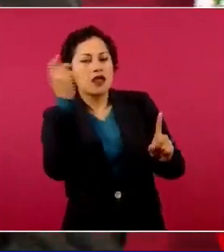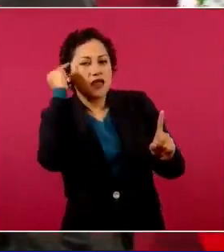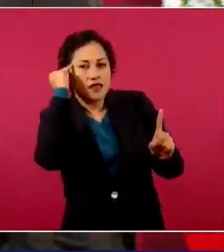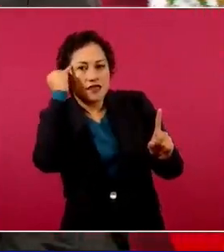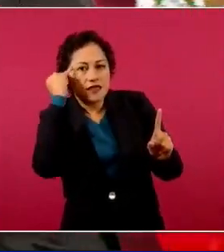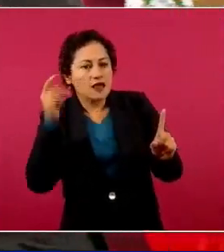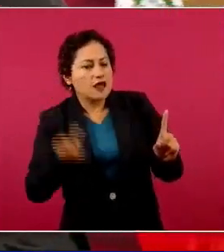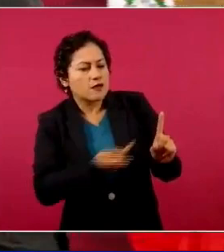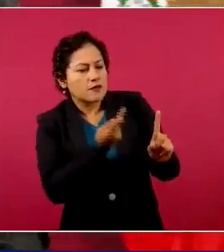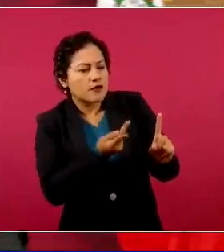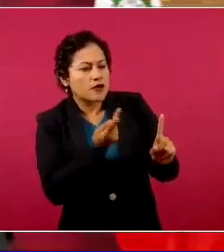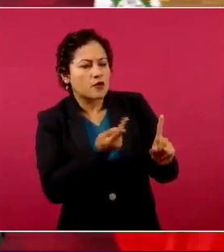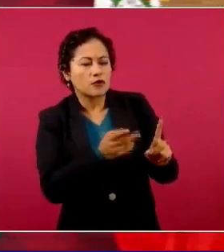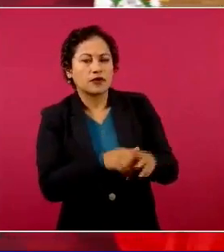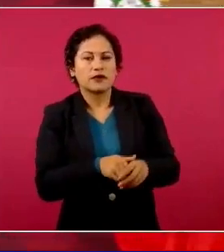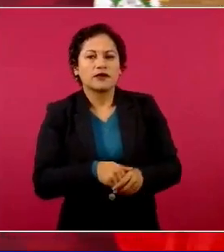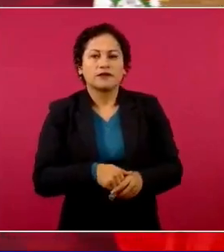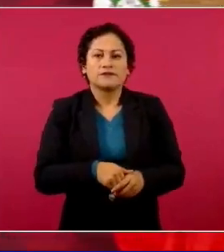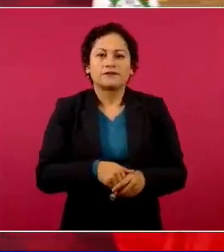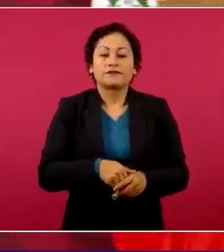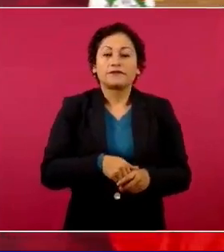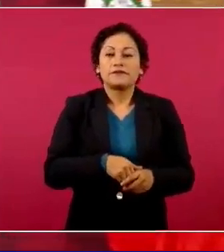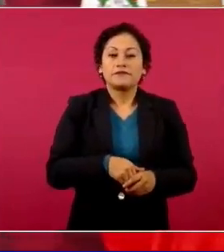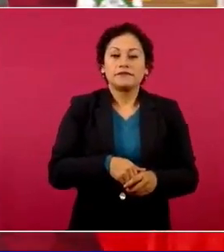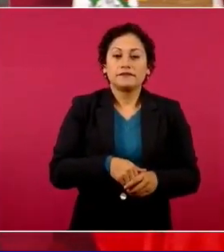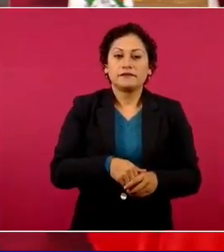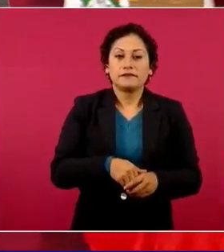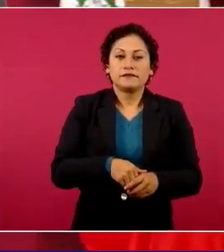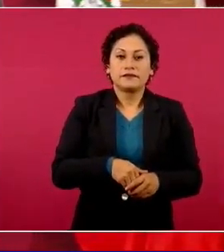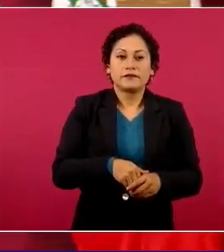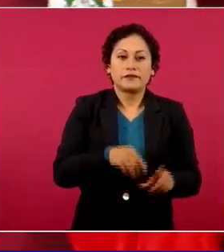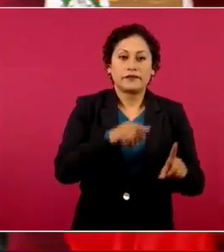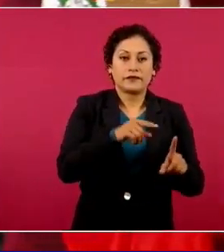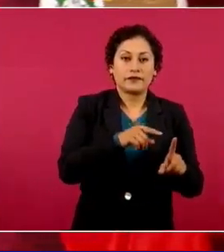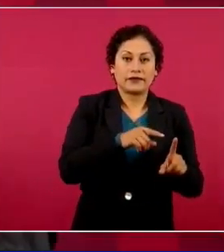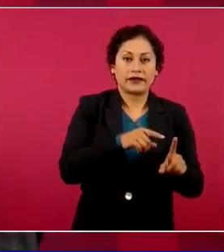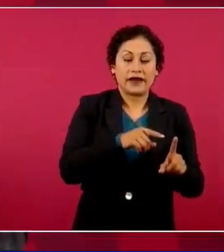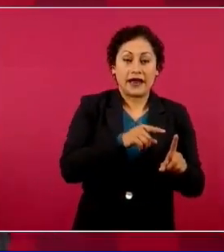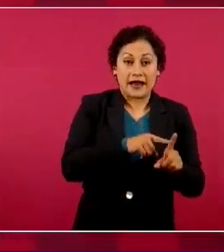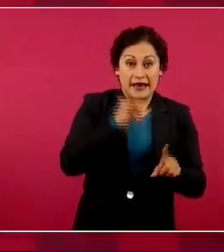¿Qué buscaban? ¿Qué Y es que nosotros tenemos una enfermedad